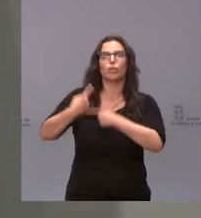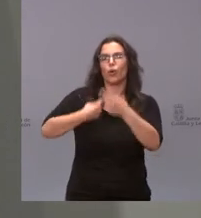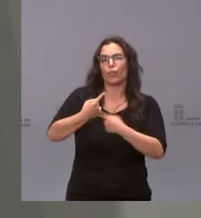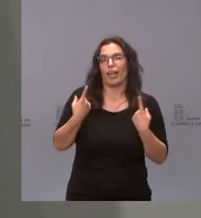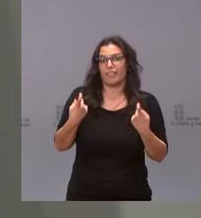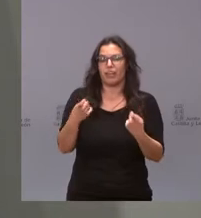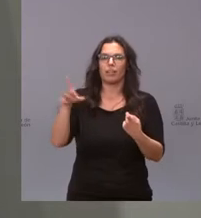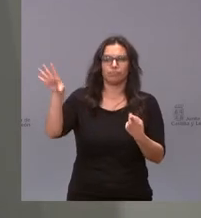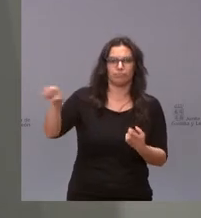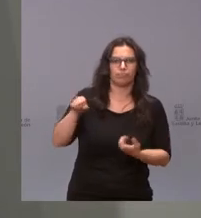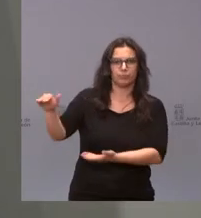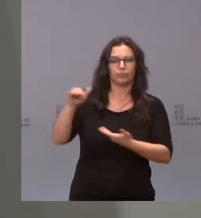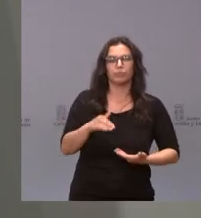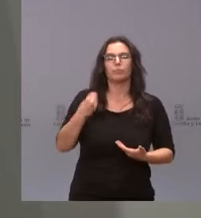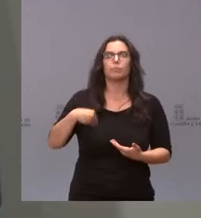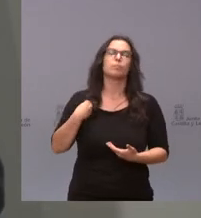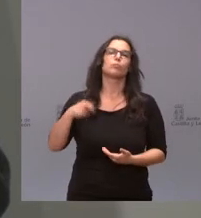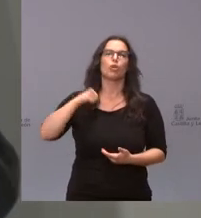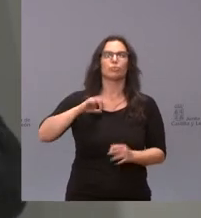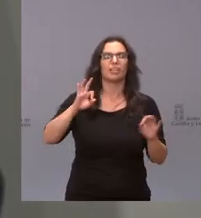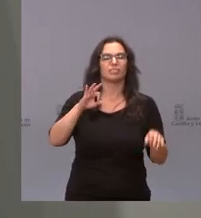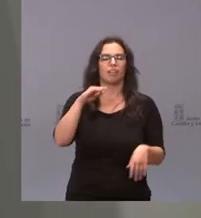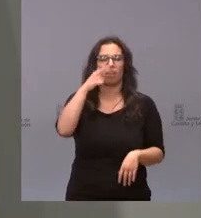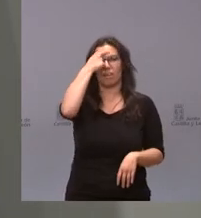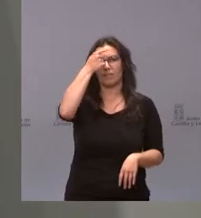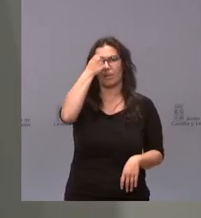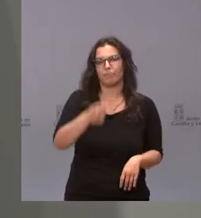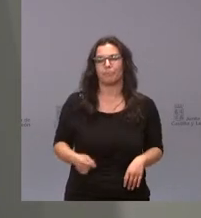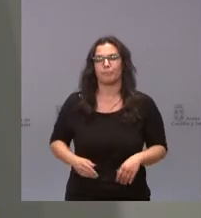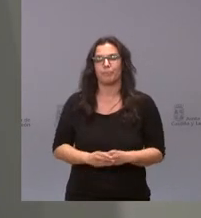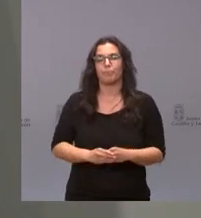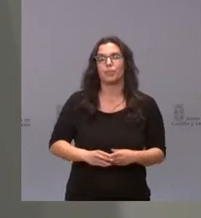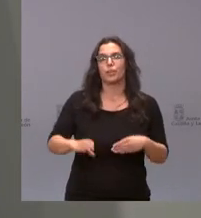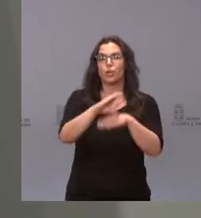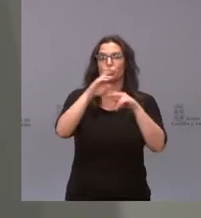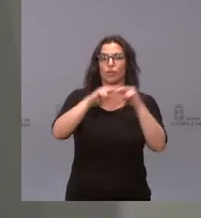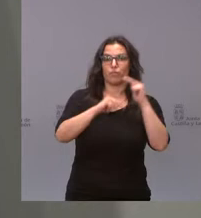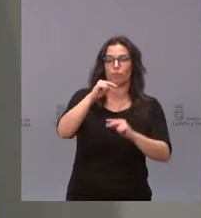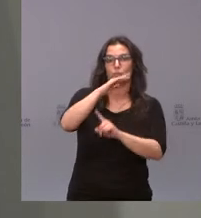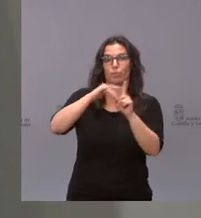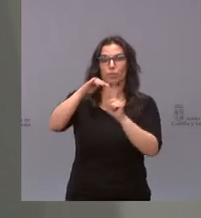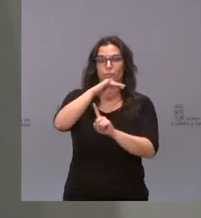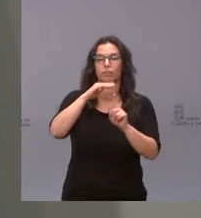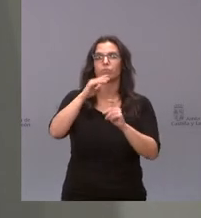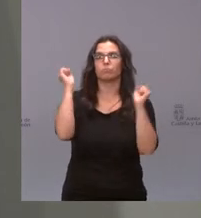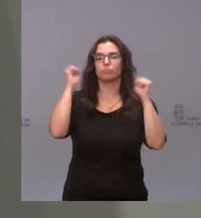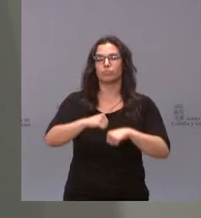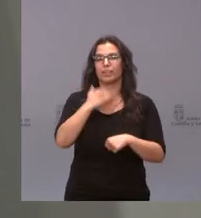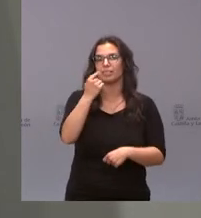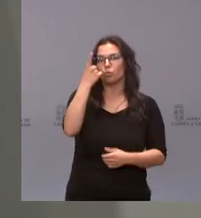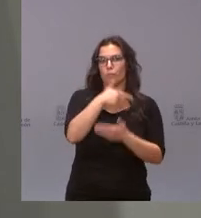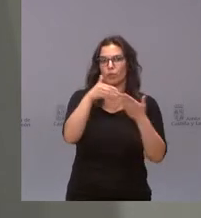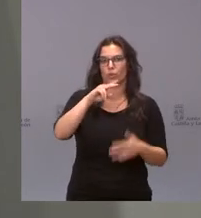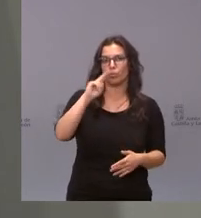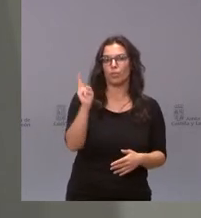Nuestra Señora de Sonsoles de Ávila. La Consejería de Fomento y Medio Ambiente aprueba casi un millón de